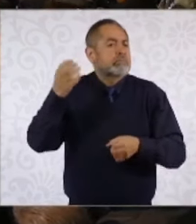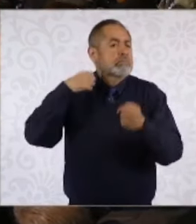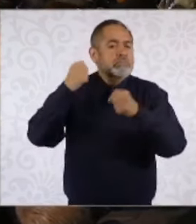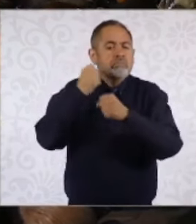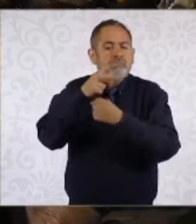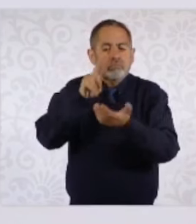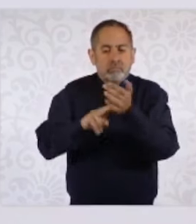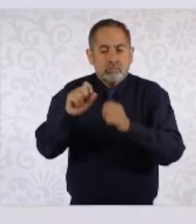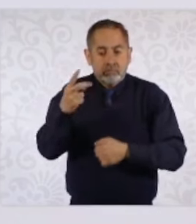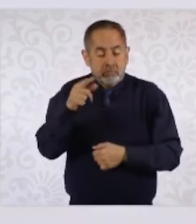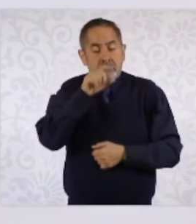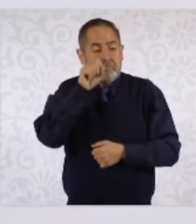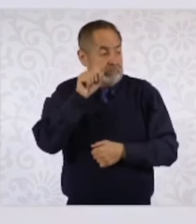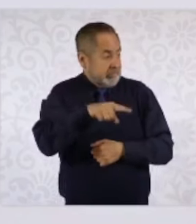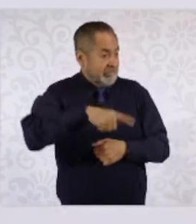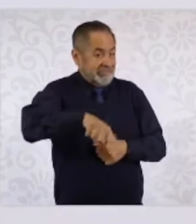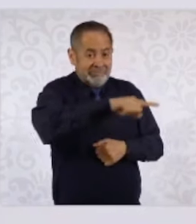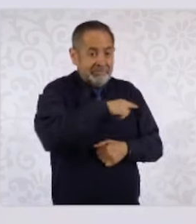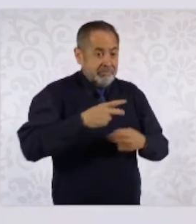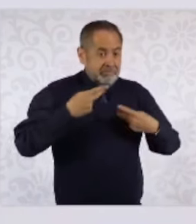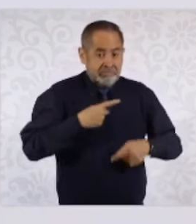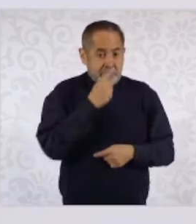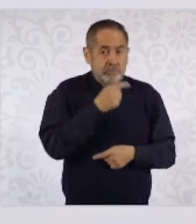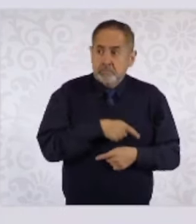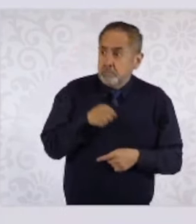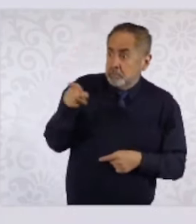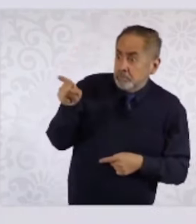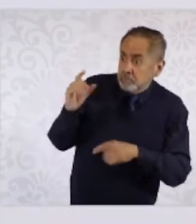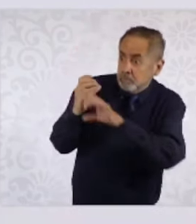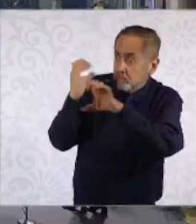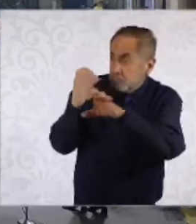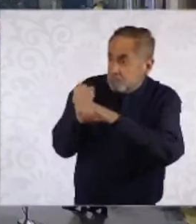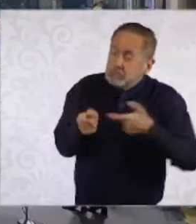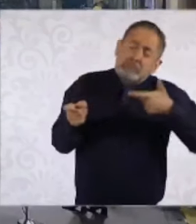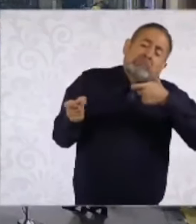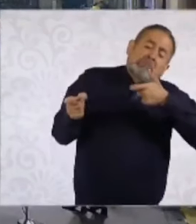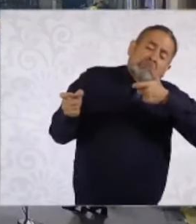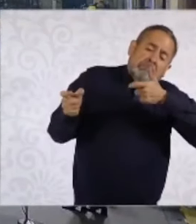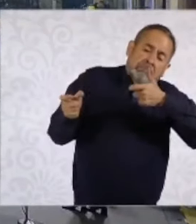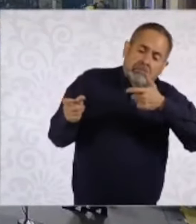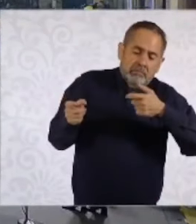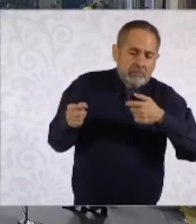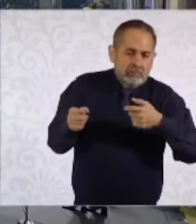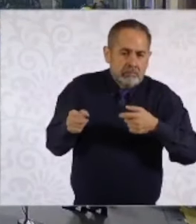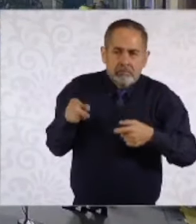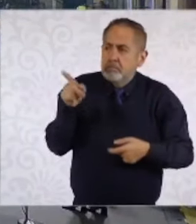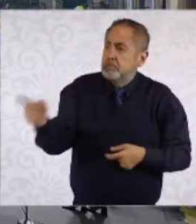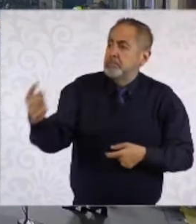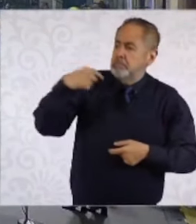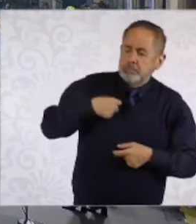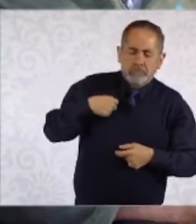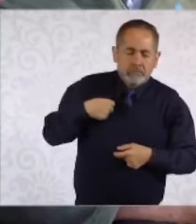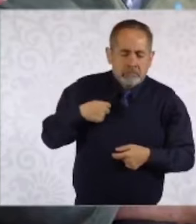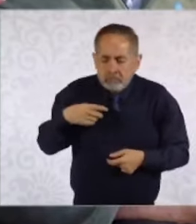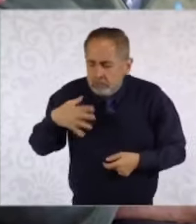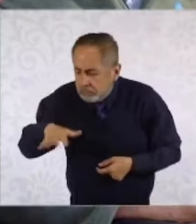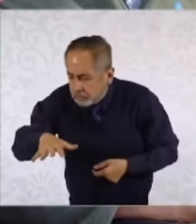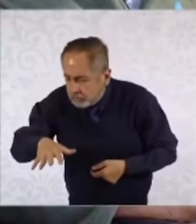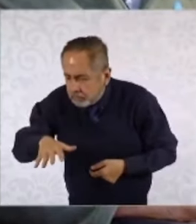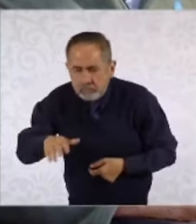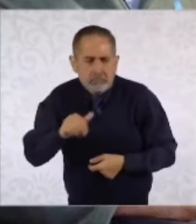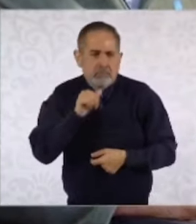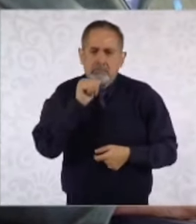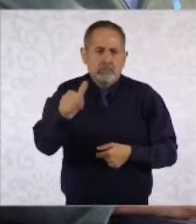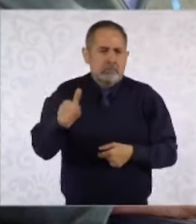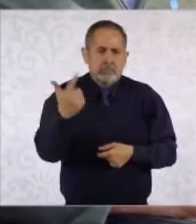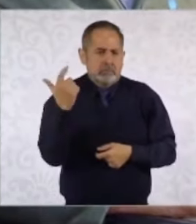policías estatales abren fuego sobre migrantes alegando, pues nos dispararon, jamás y no era cierto.